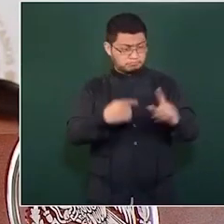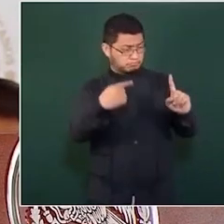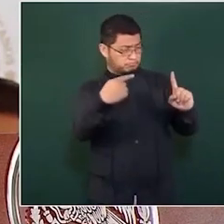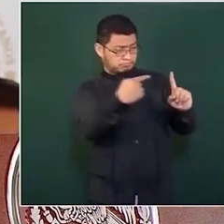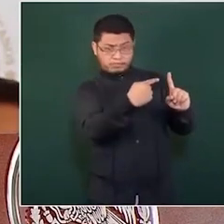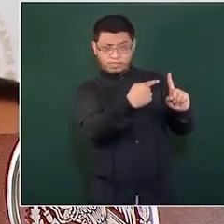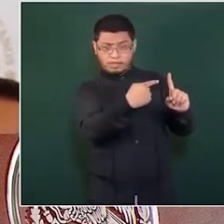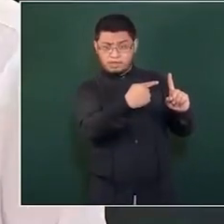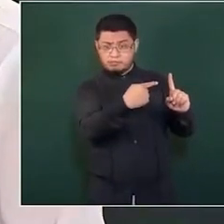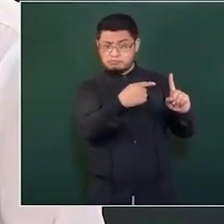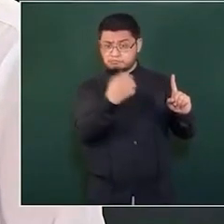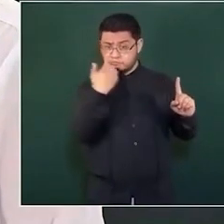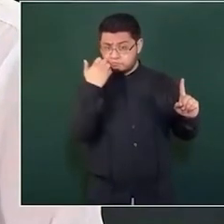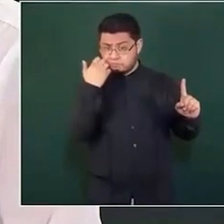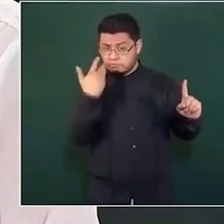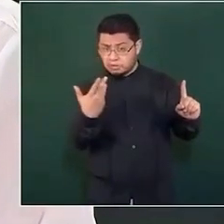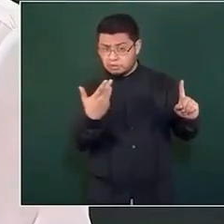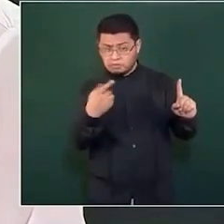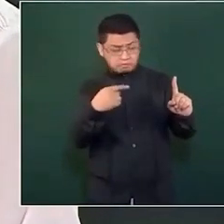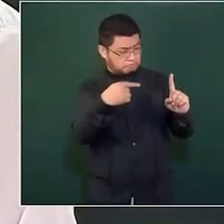estuviese dispuesto